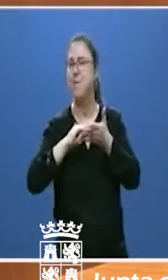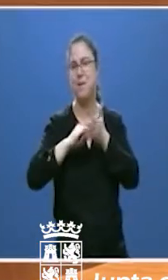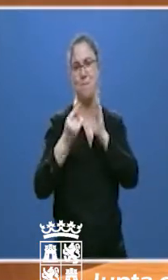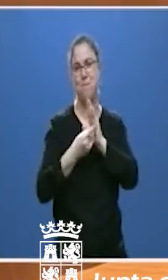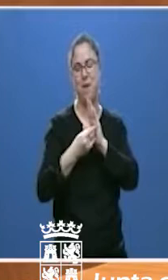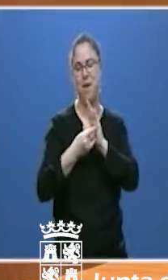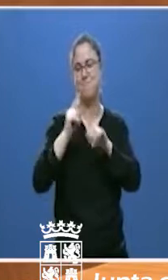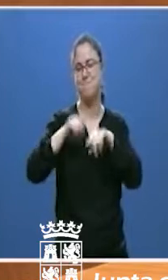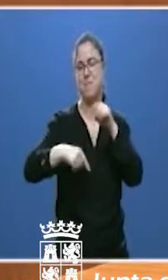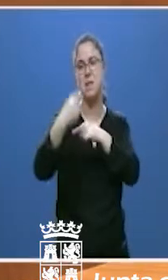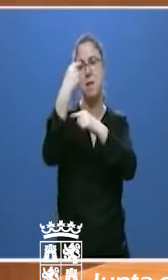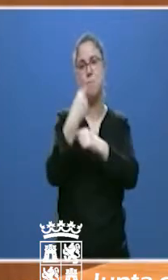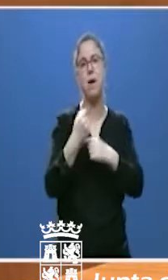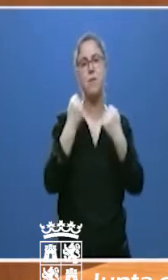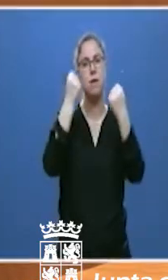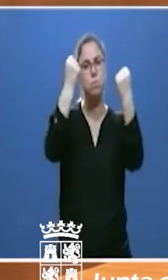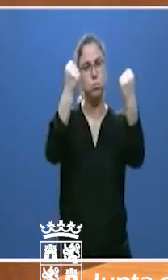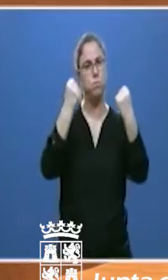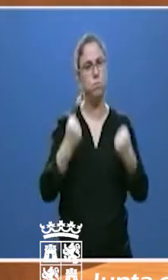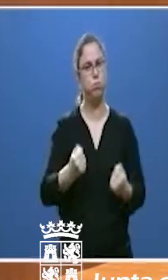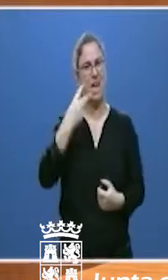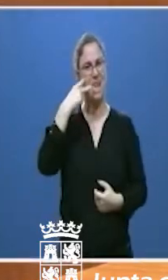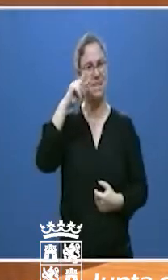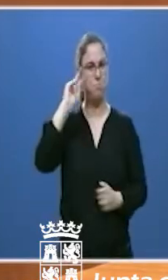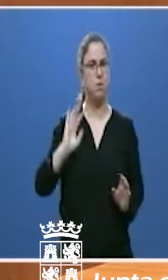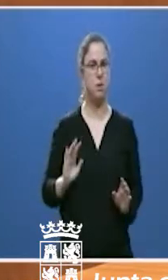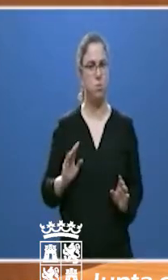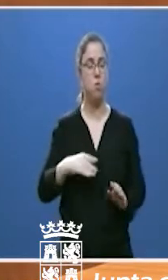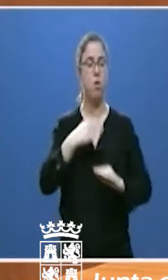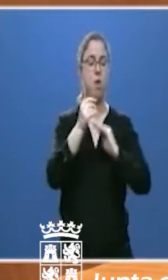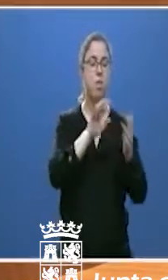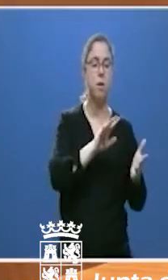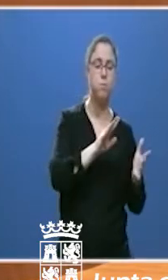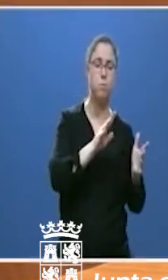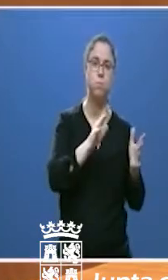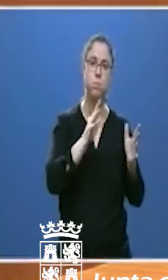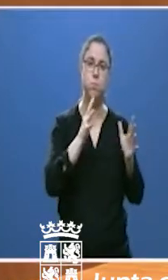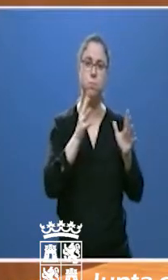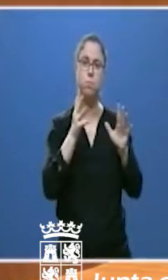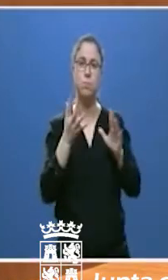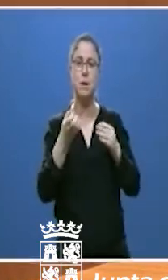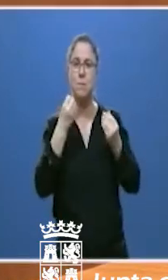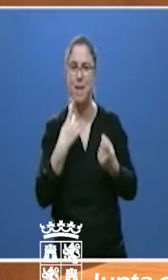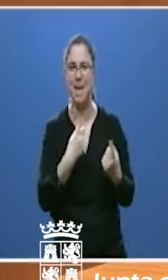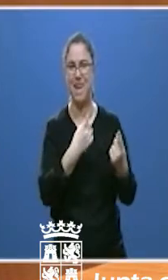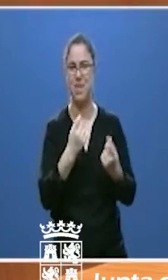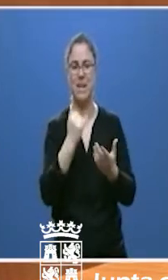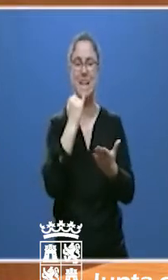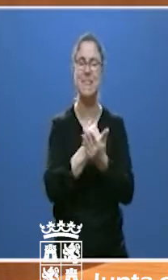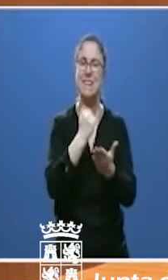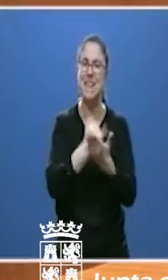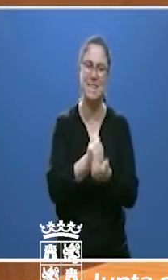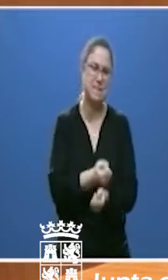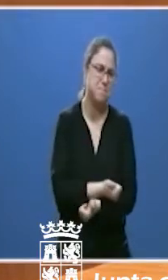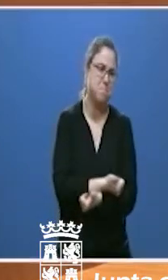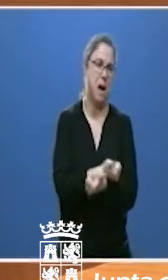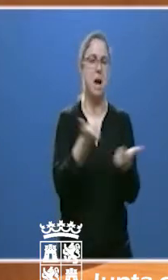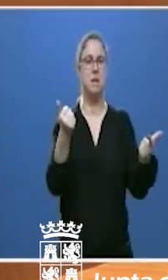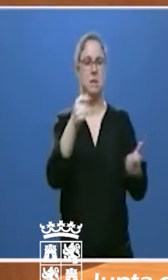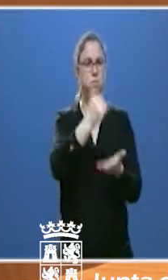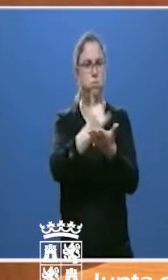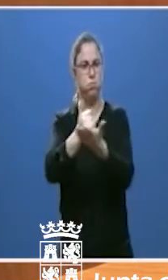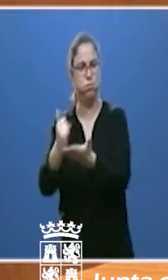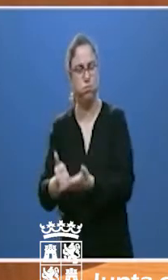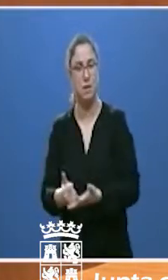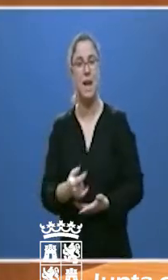los expertos. Una buena desescalada requiere que se generalicen los test, la necesidad de garantizar la